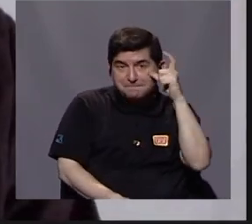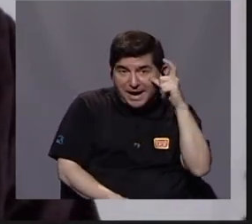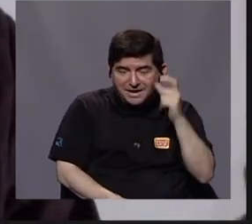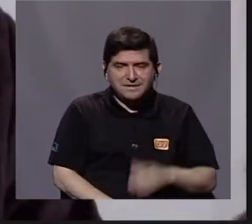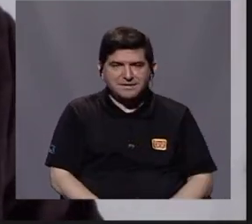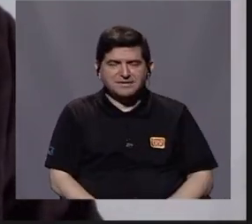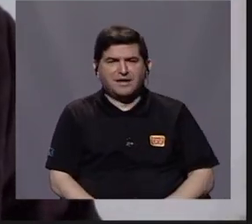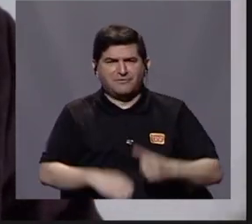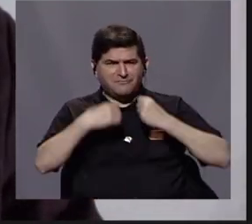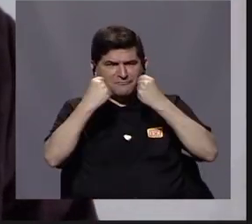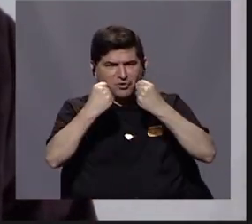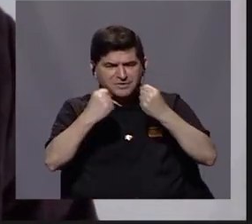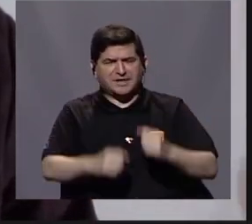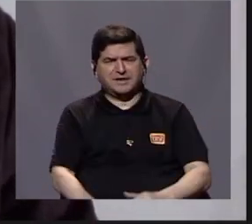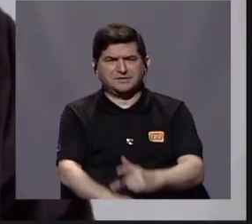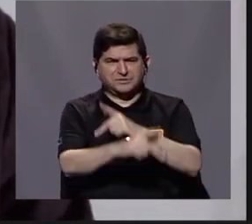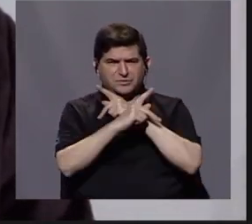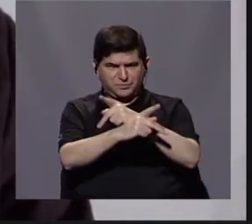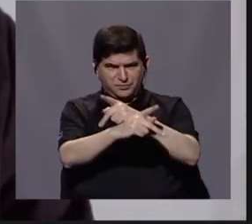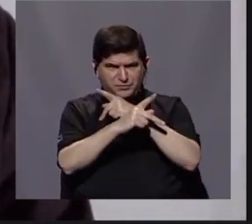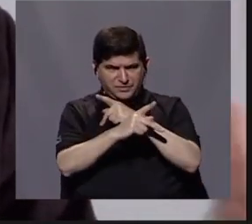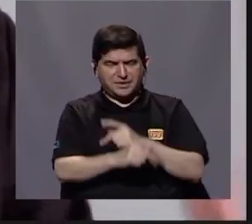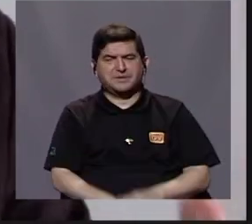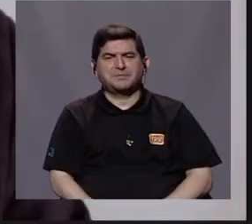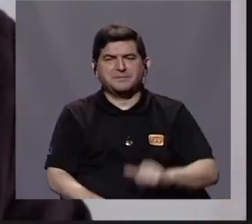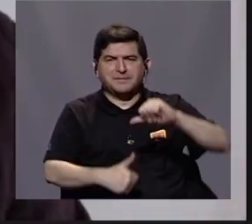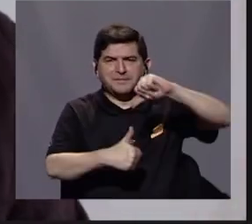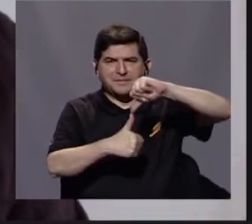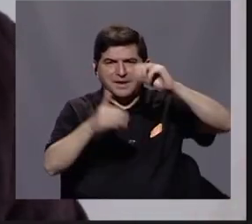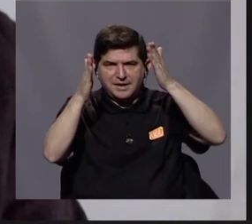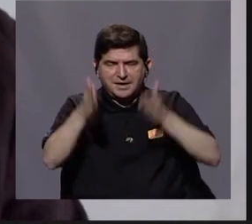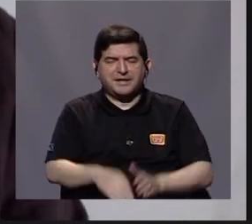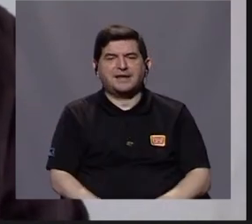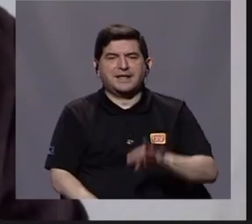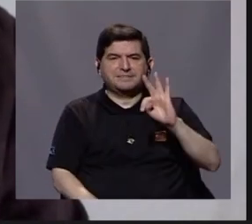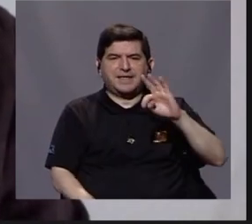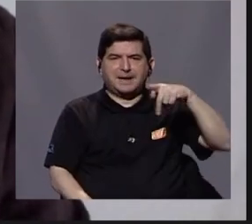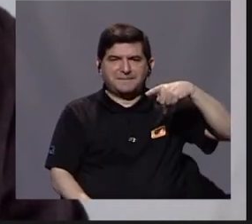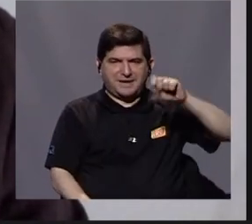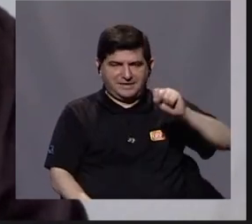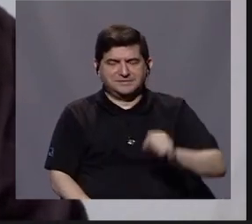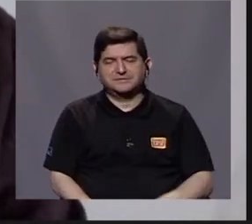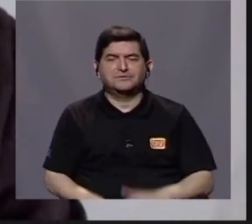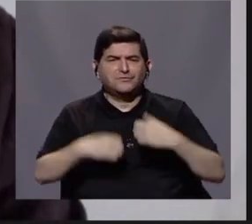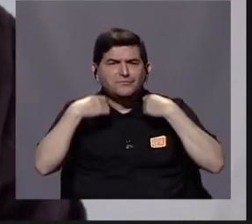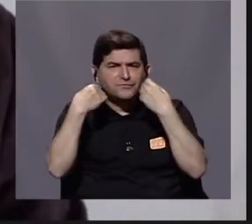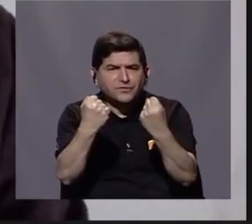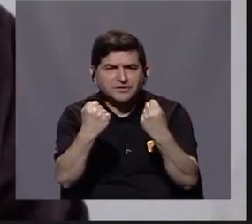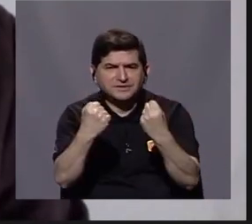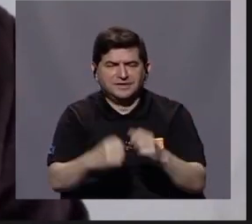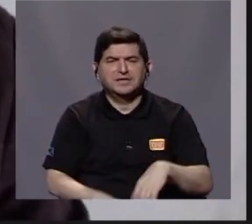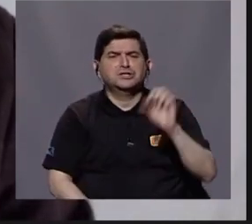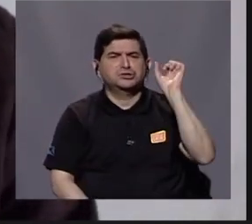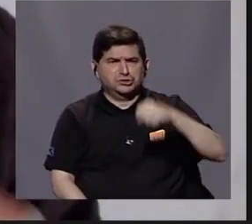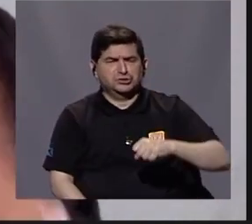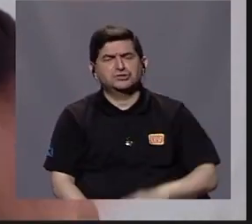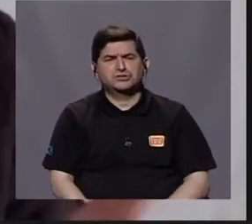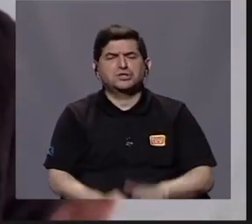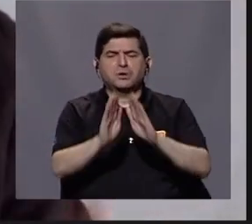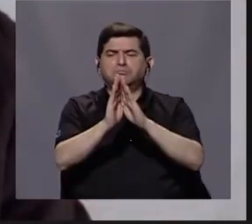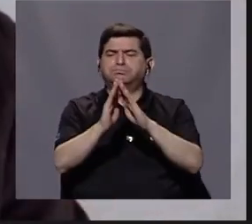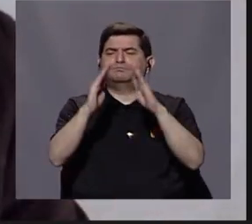acuerdos de refugio, en el caso para los centroamericanos, los TPS, fortalecer, sí, ciertas